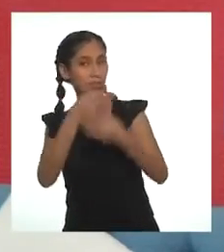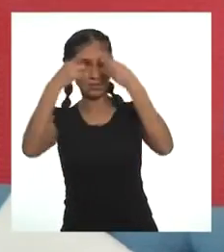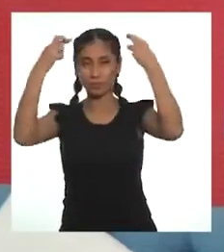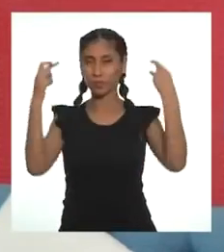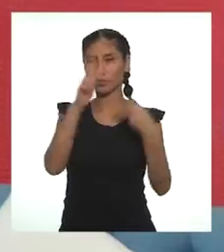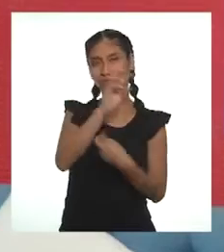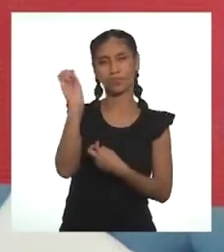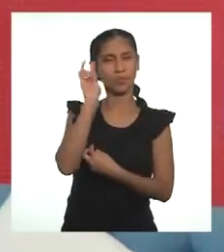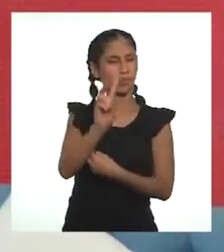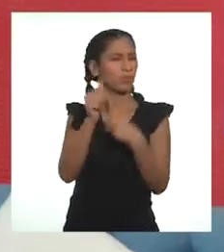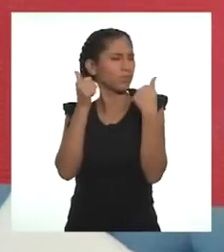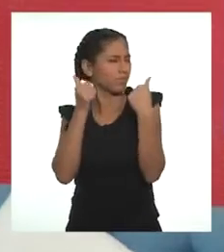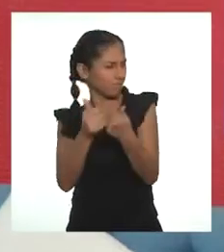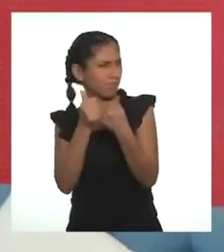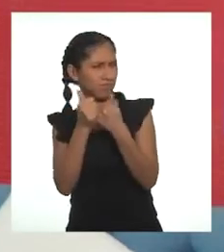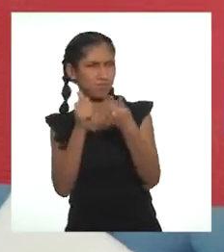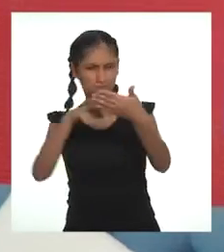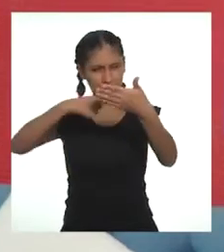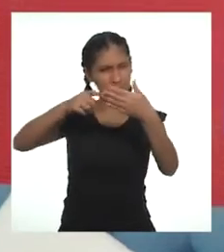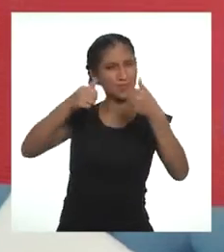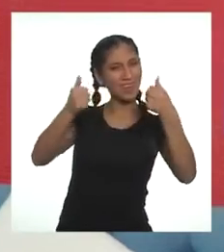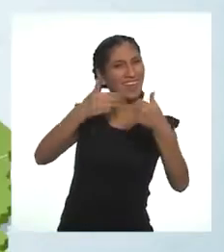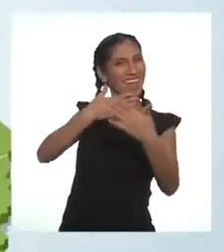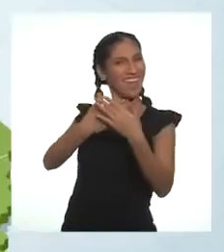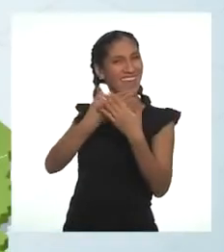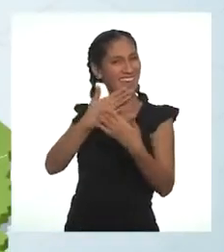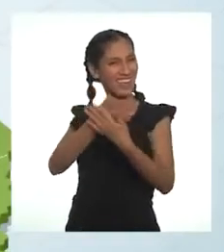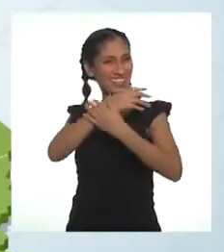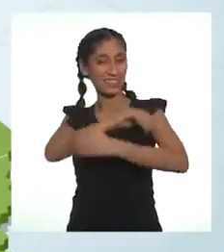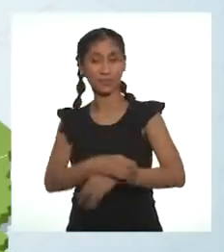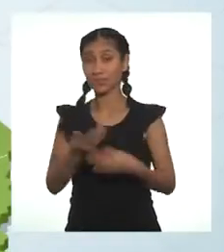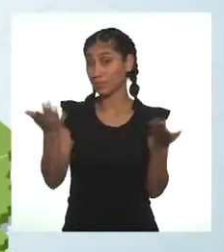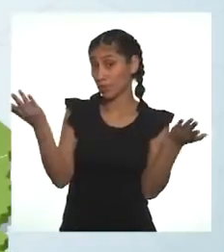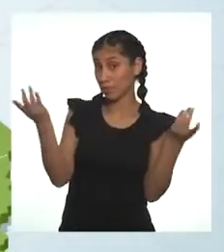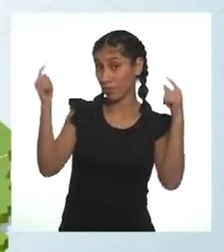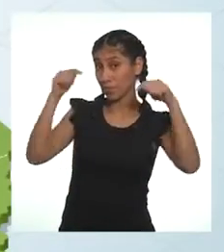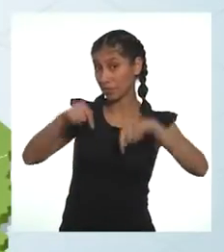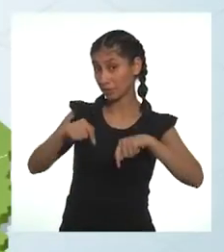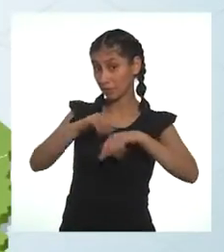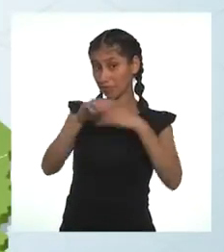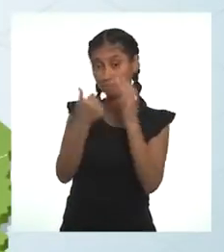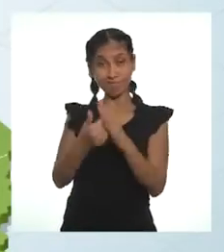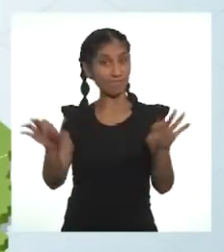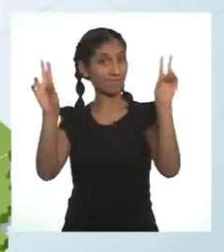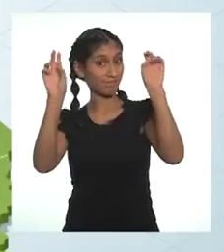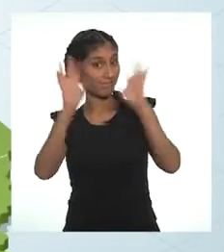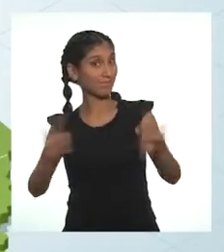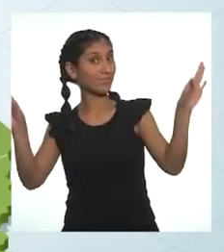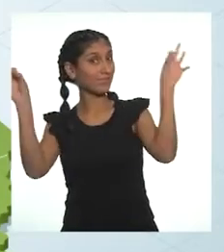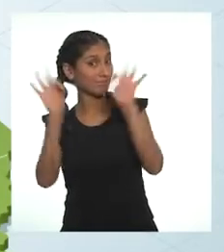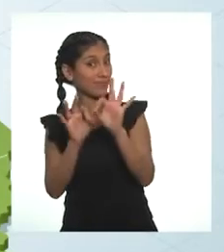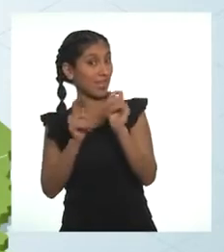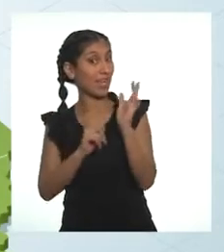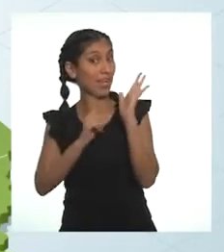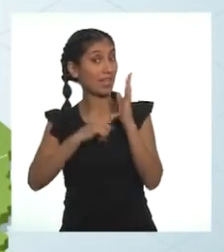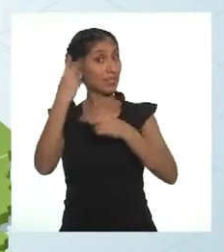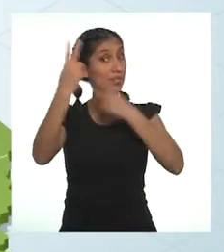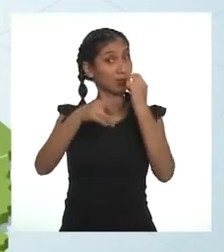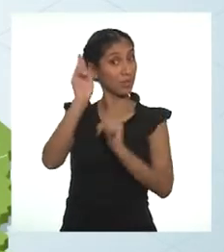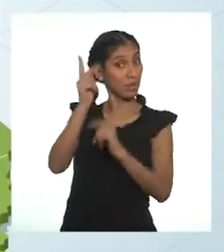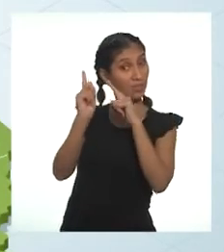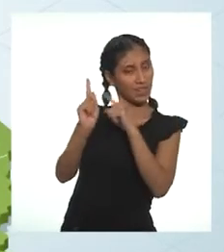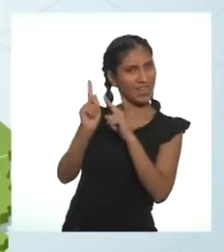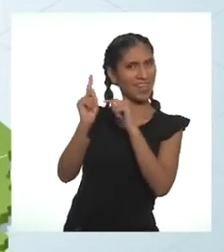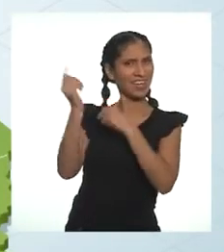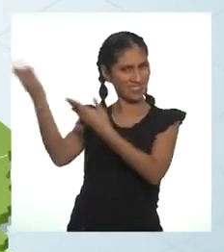respuestas de la Promo 2021 nos han dado mucha información. ¡Muchas gracias, Fijit! Y para ampliar estos temas tan importantes, tenemos la